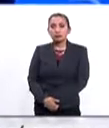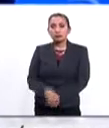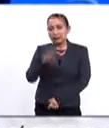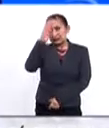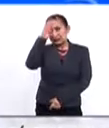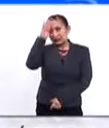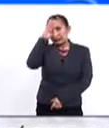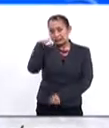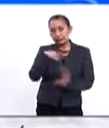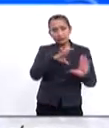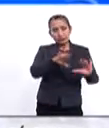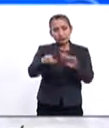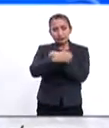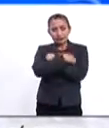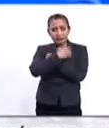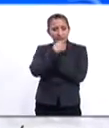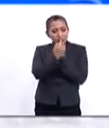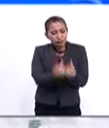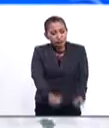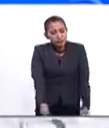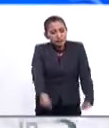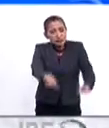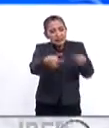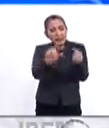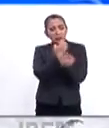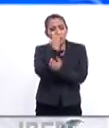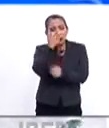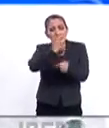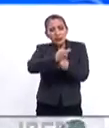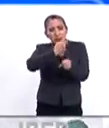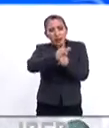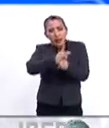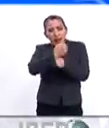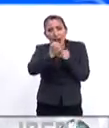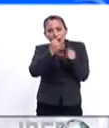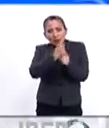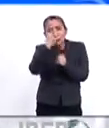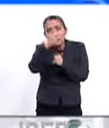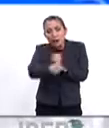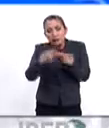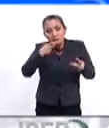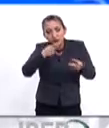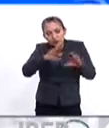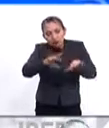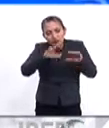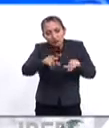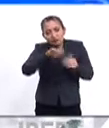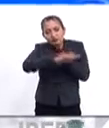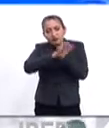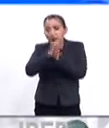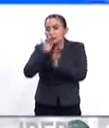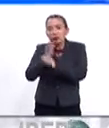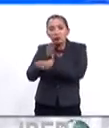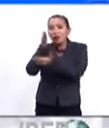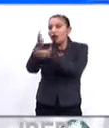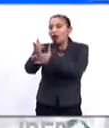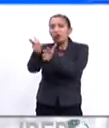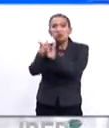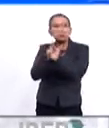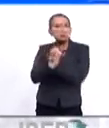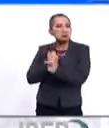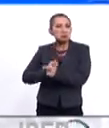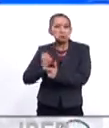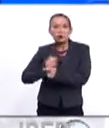Pensamos educar a los niños desde la escuela, desde primer grado a noveno grado, para prepararlos y que no puedan entrar a las pandillas.